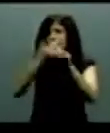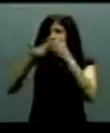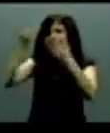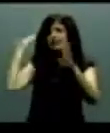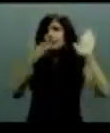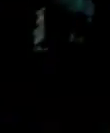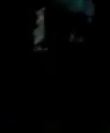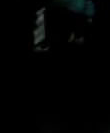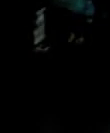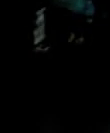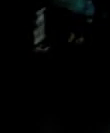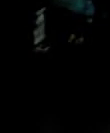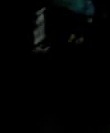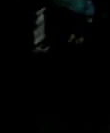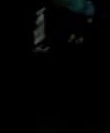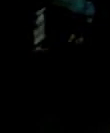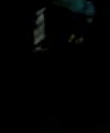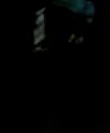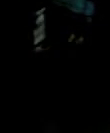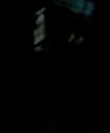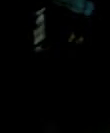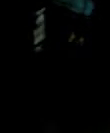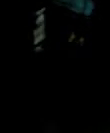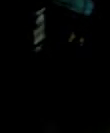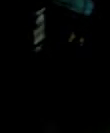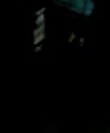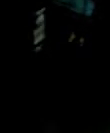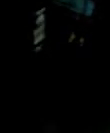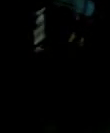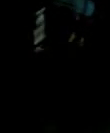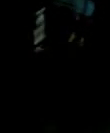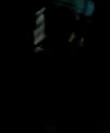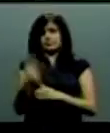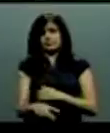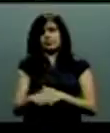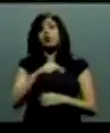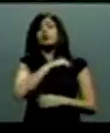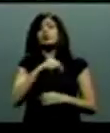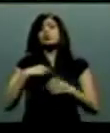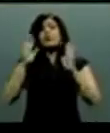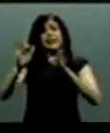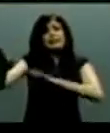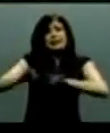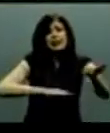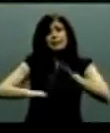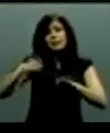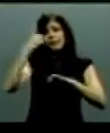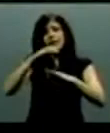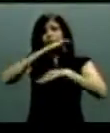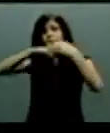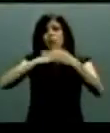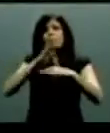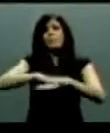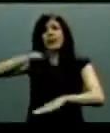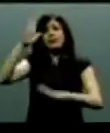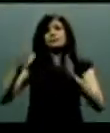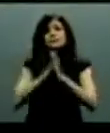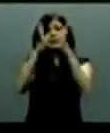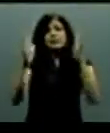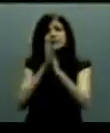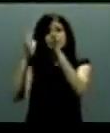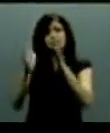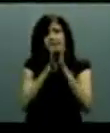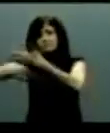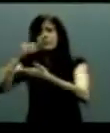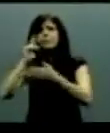subejercicio de 12 mil millones de pesos que nadie sabe dónde quedó. Dijo que hoy por hoy el tema de la transparencia se ha convertido en una fachada y los programas